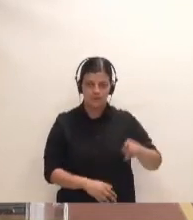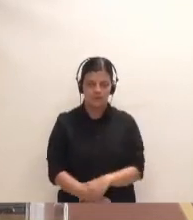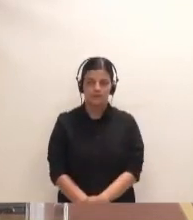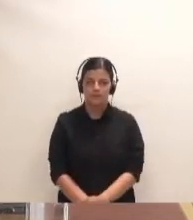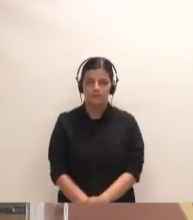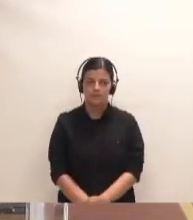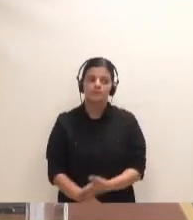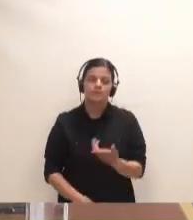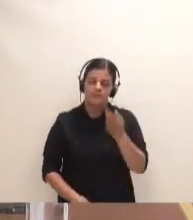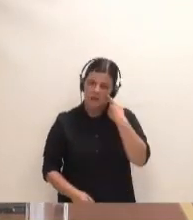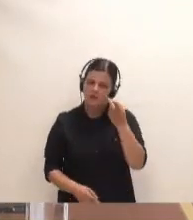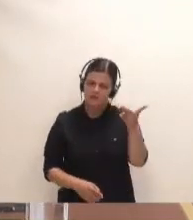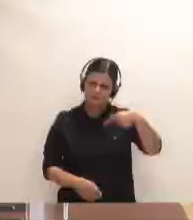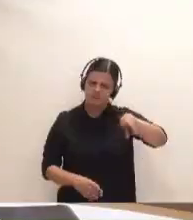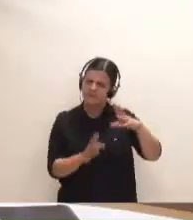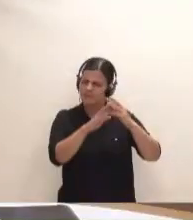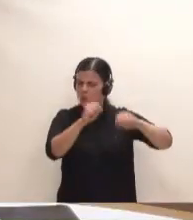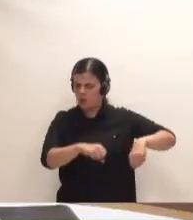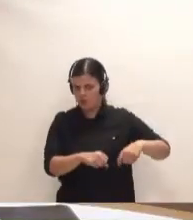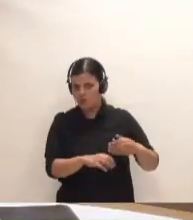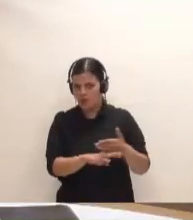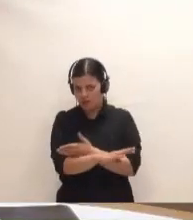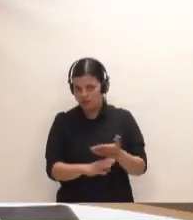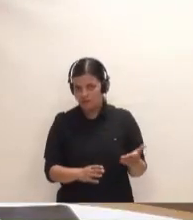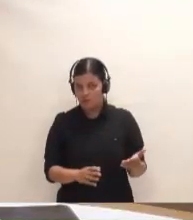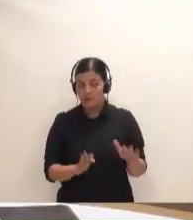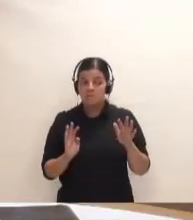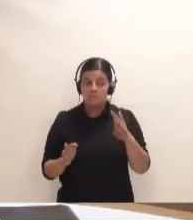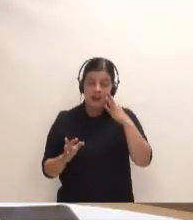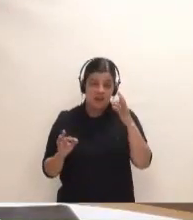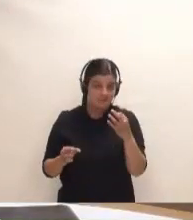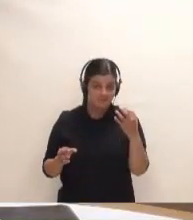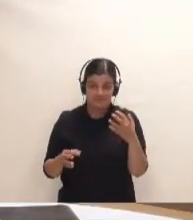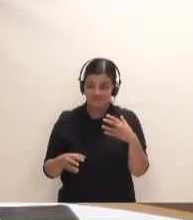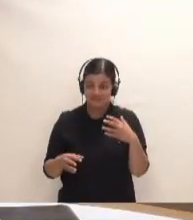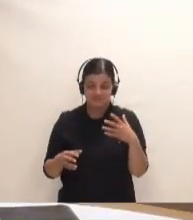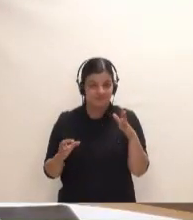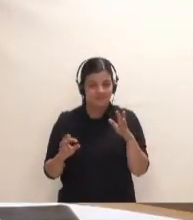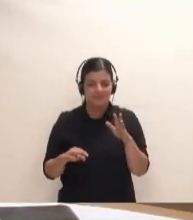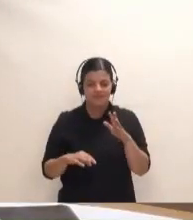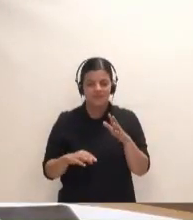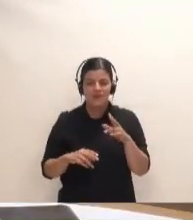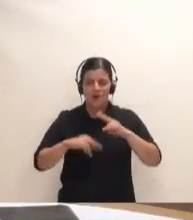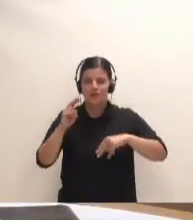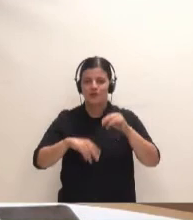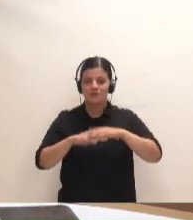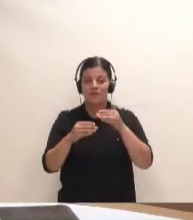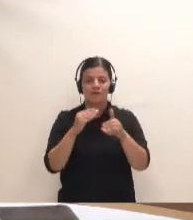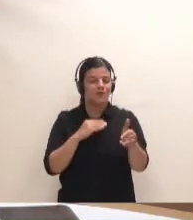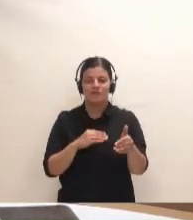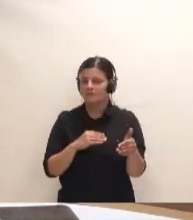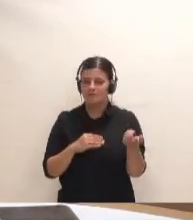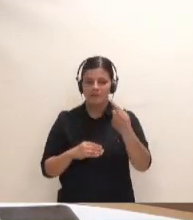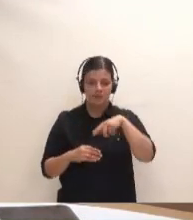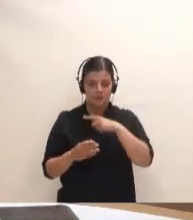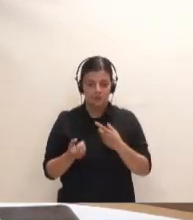Bueno, pónganse un poco de acuerdo, pero en cualquier caso, yo creo que eso, sinceramente, no es construir para ser futuro. Nosotros hemos puesto encima de la